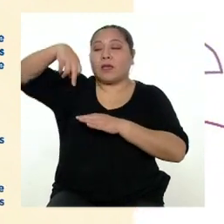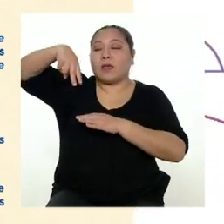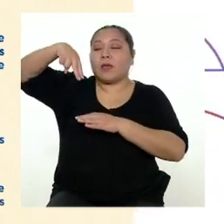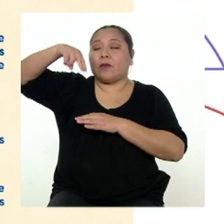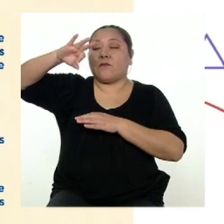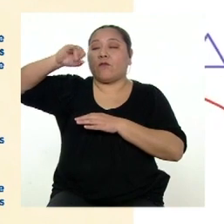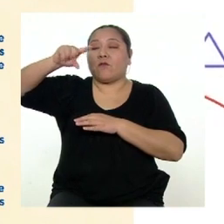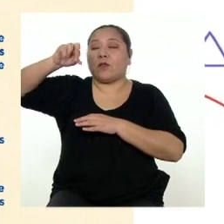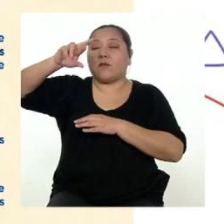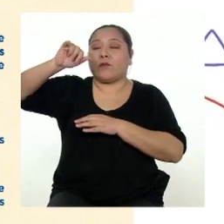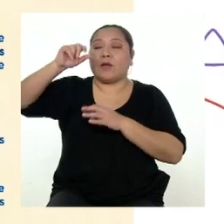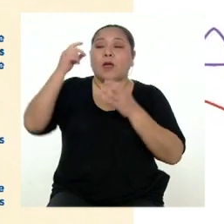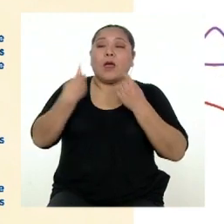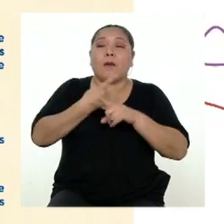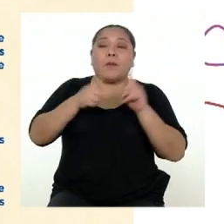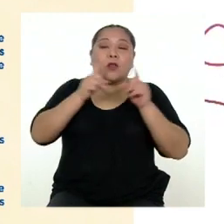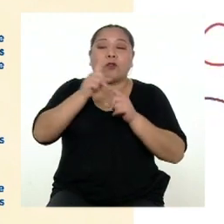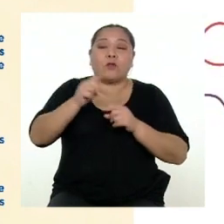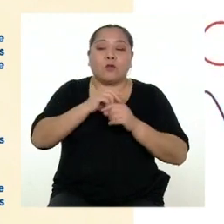tan atractiva al ojo.